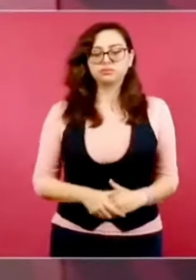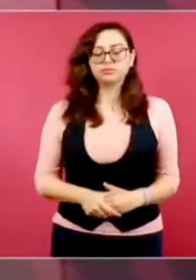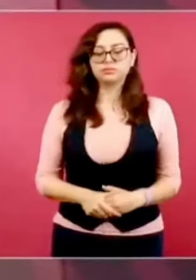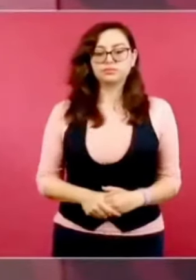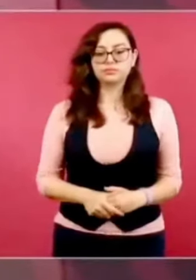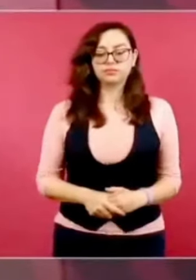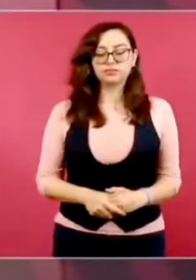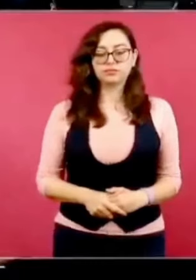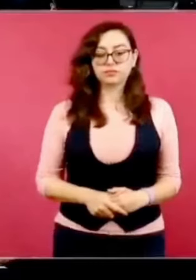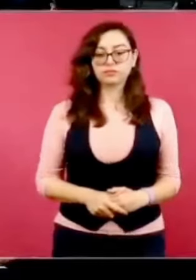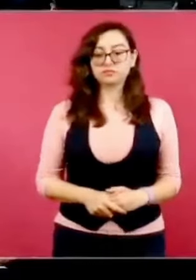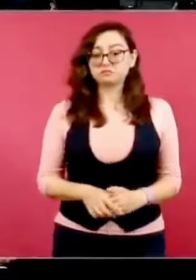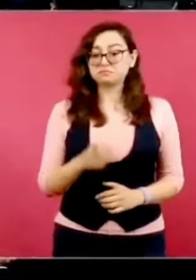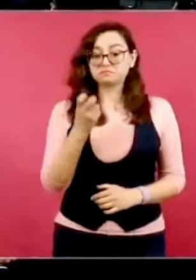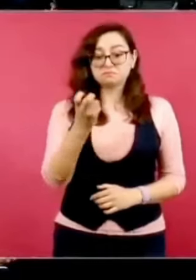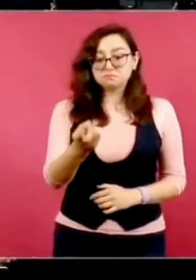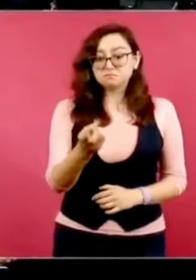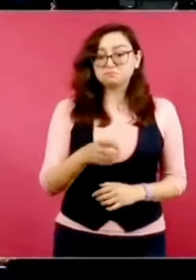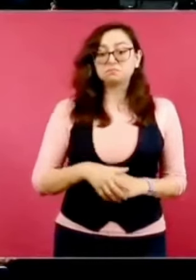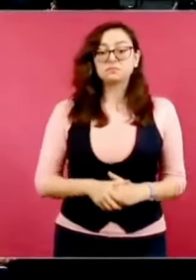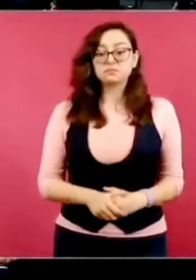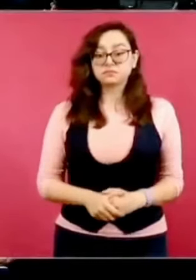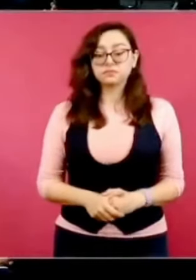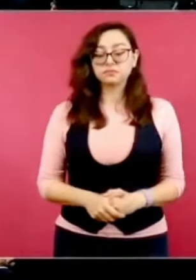y eso es básicamente